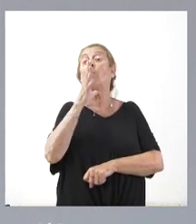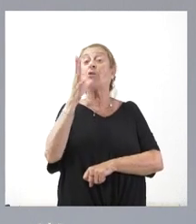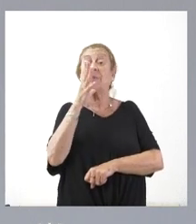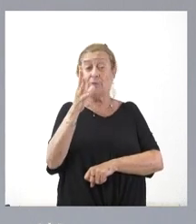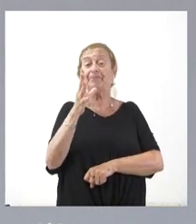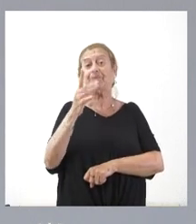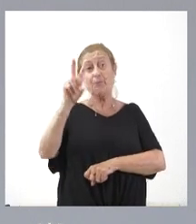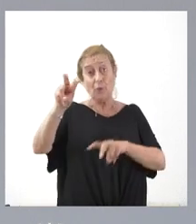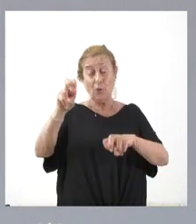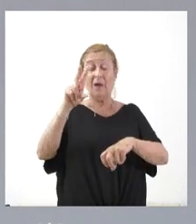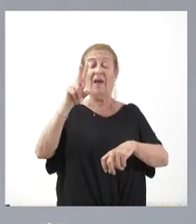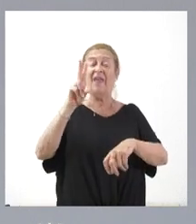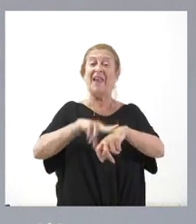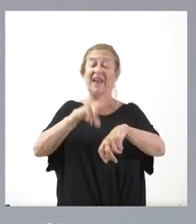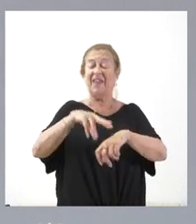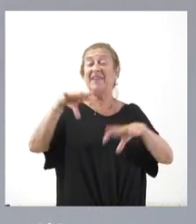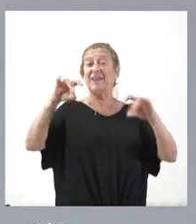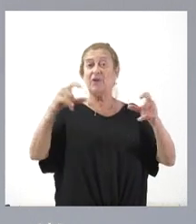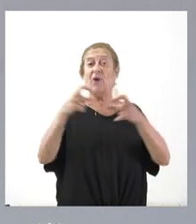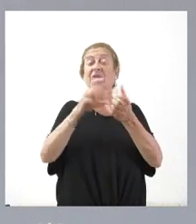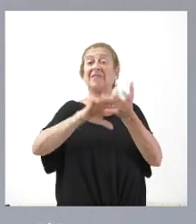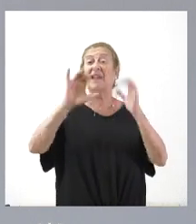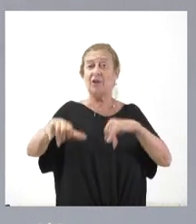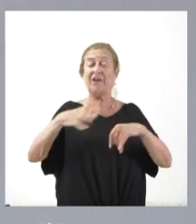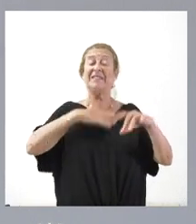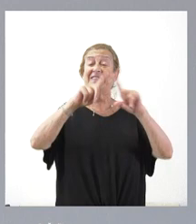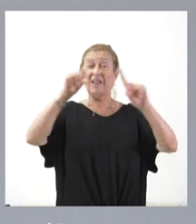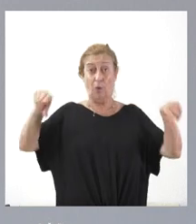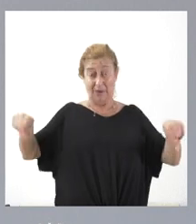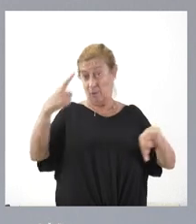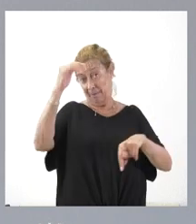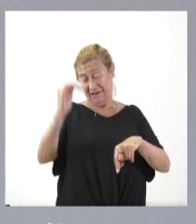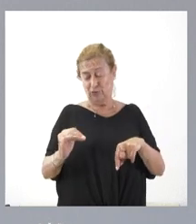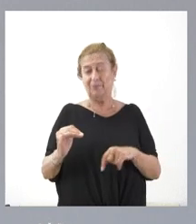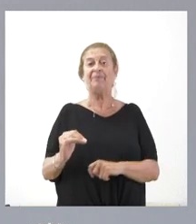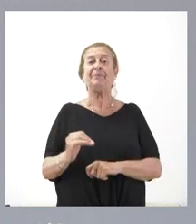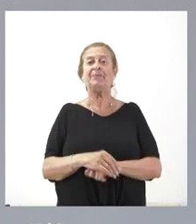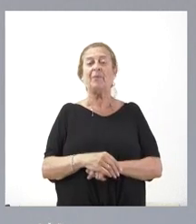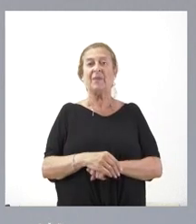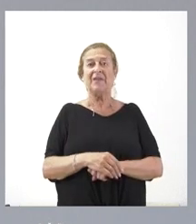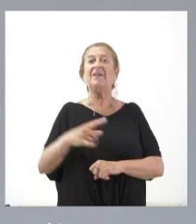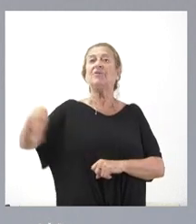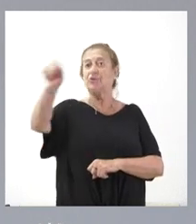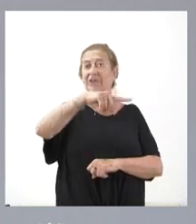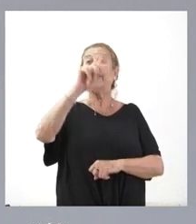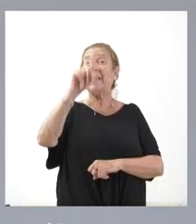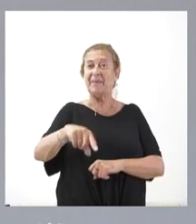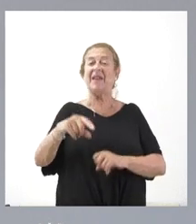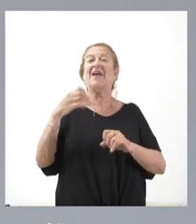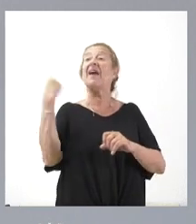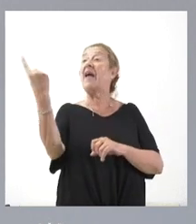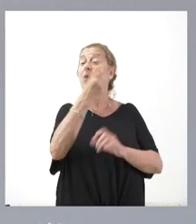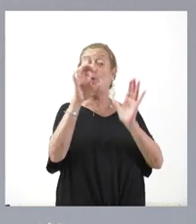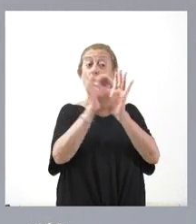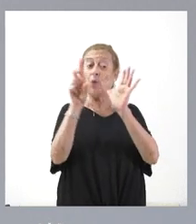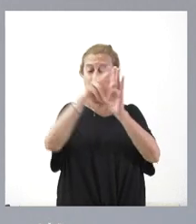de la nueva delegada territorial de la Junta de Castilla y León en Segovia. Tienen ustedes también los currículos de cada uno de